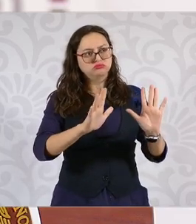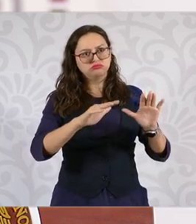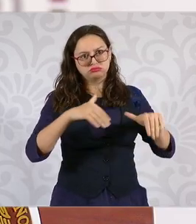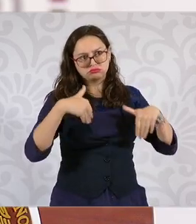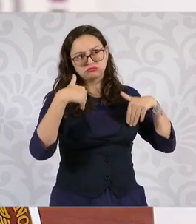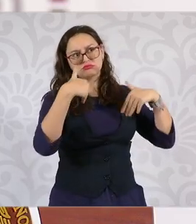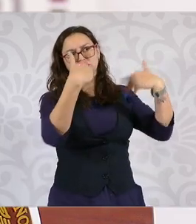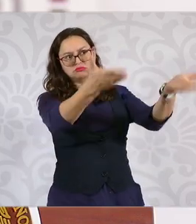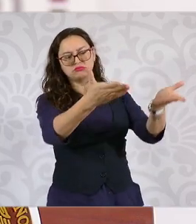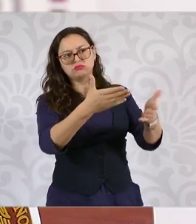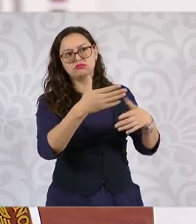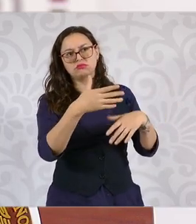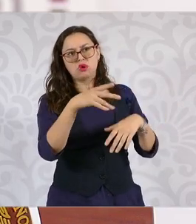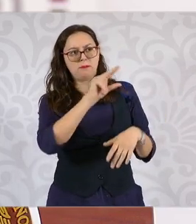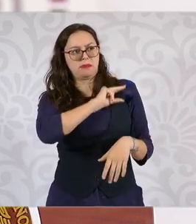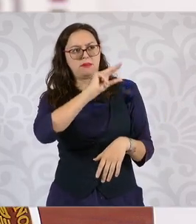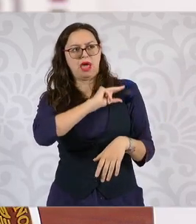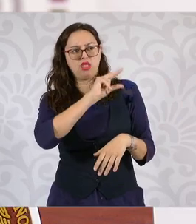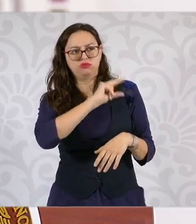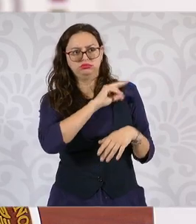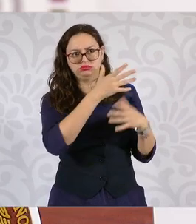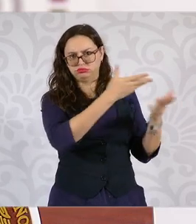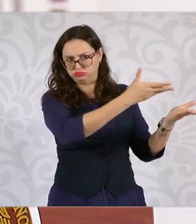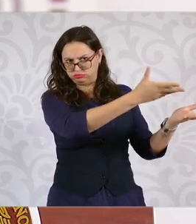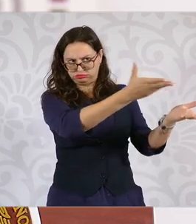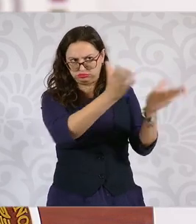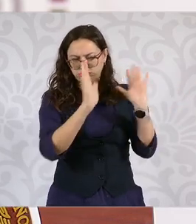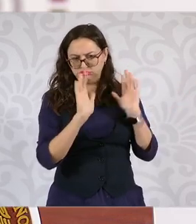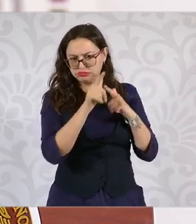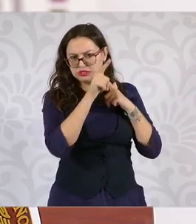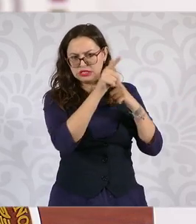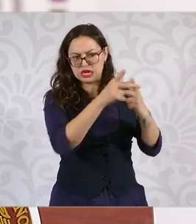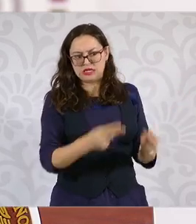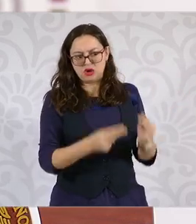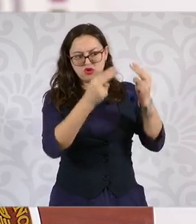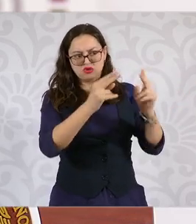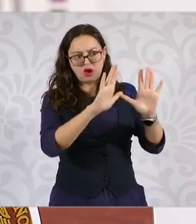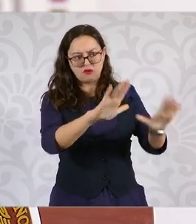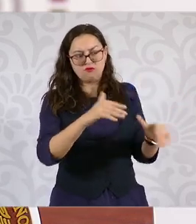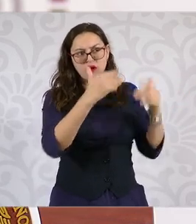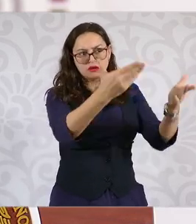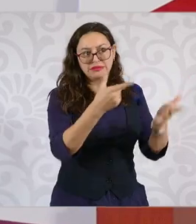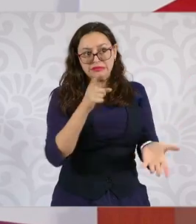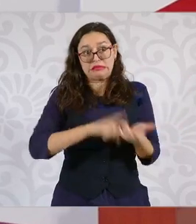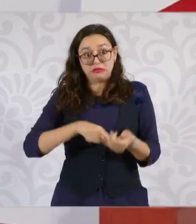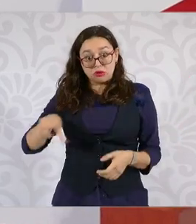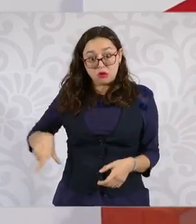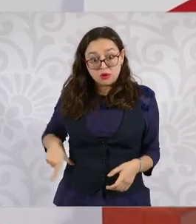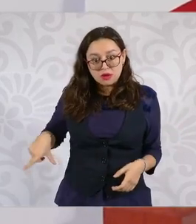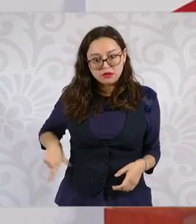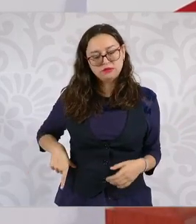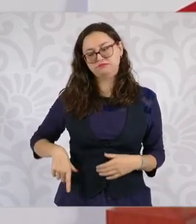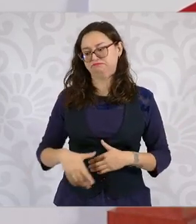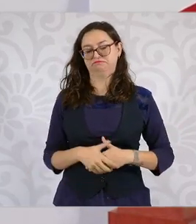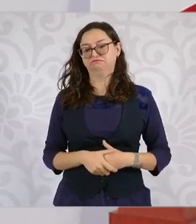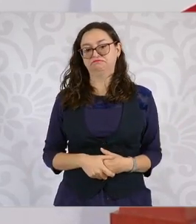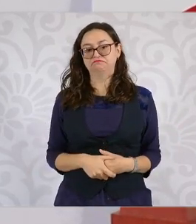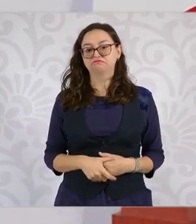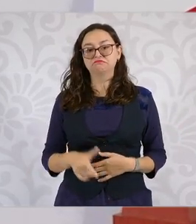Incluso lo planteé para algunos casos de su momento de Morena